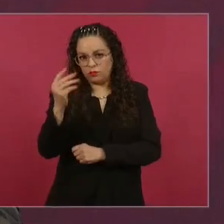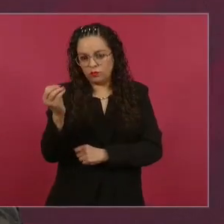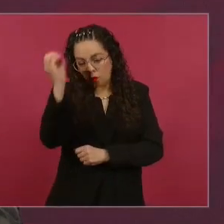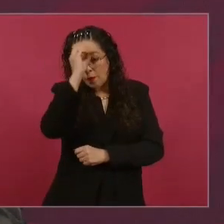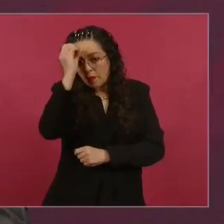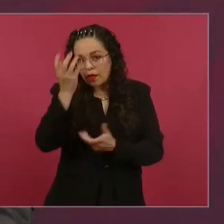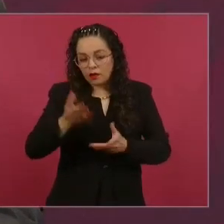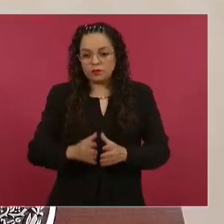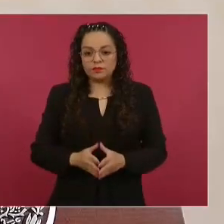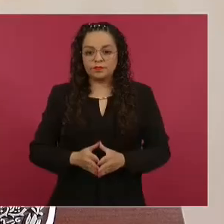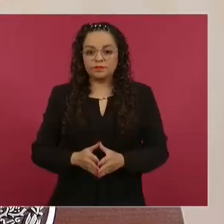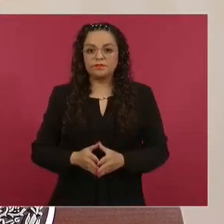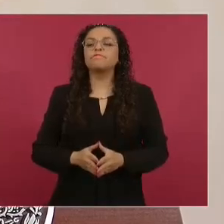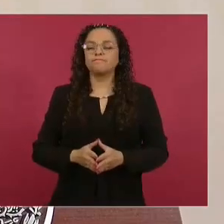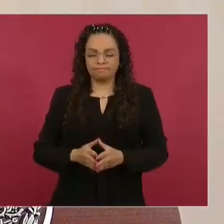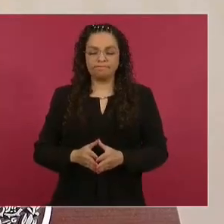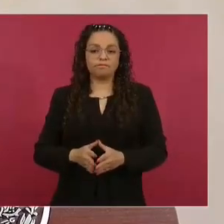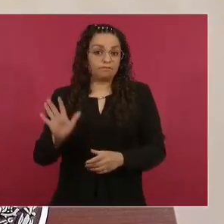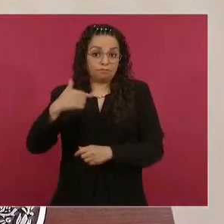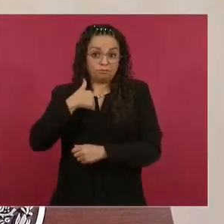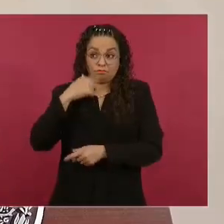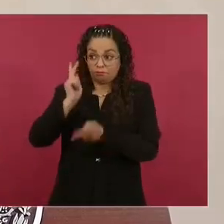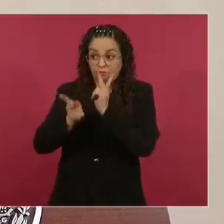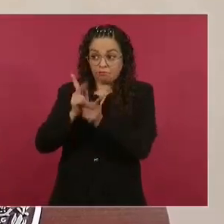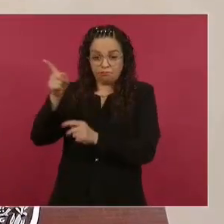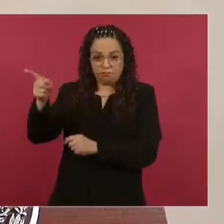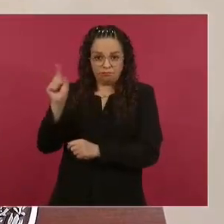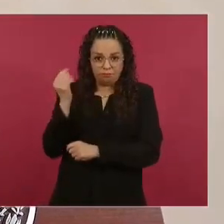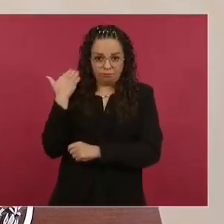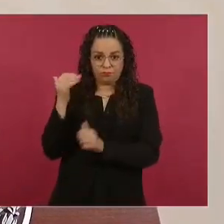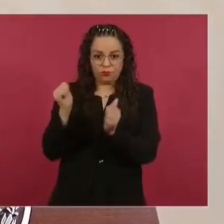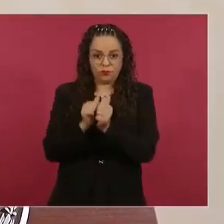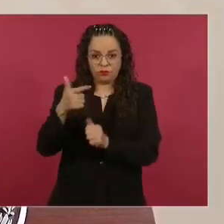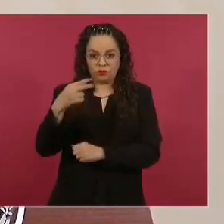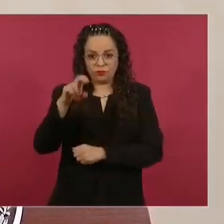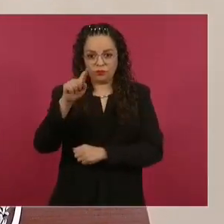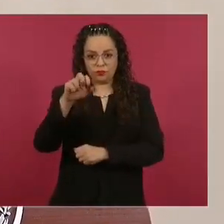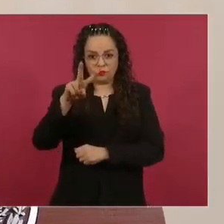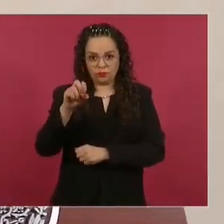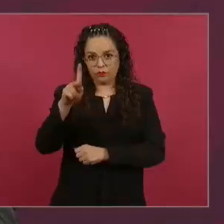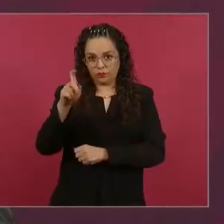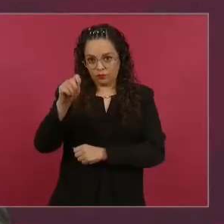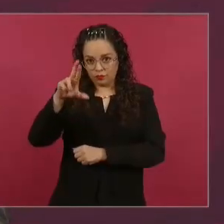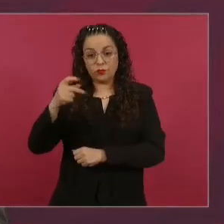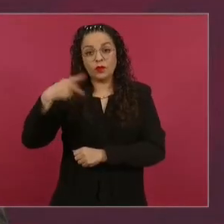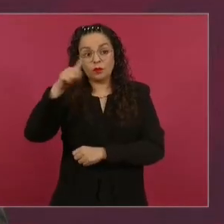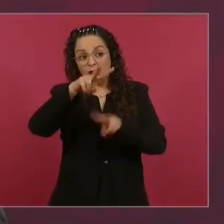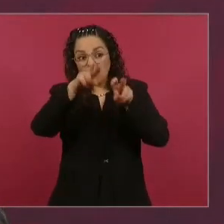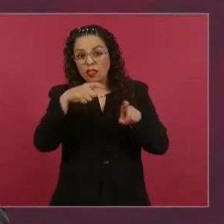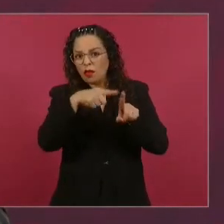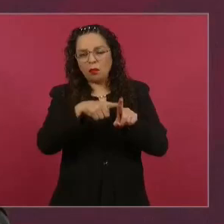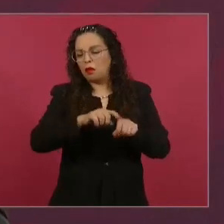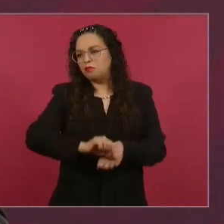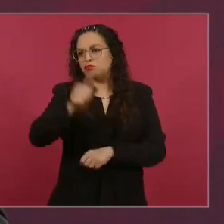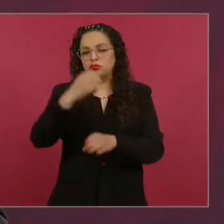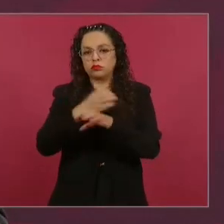Acabo de hablar con él por teléfono para invitarlo